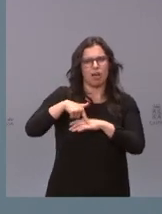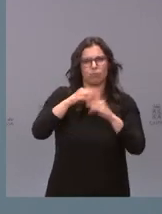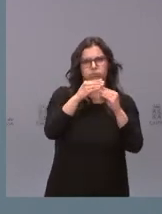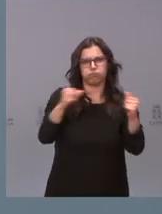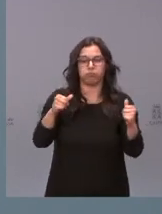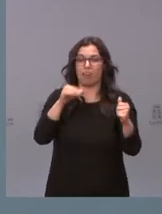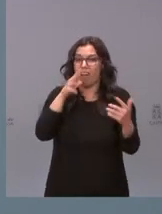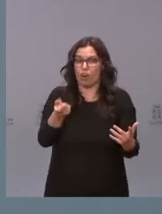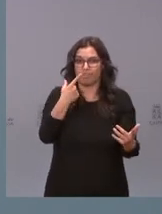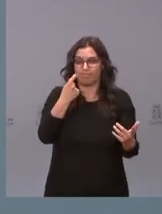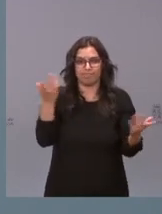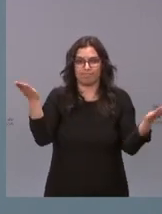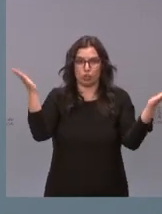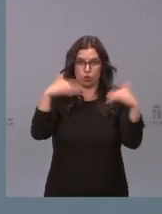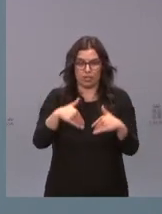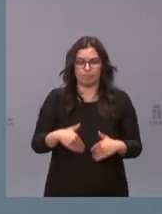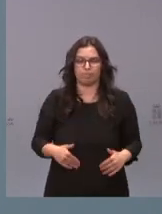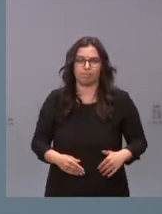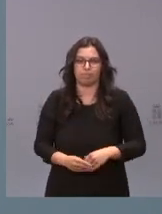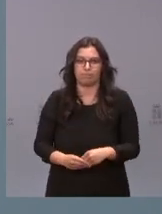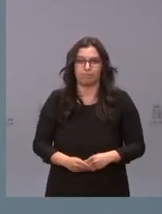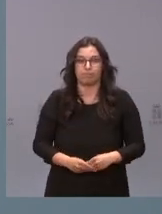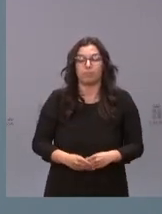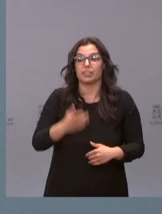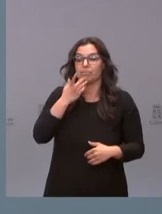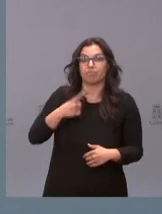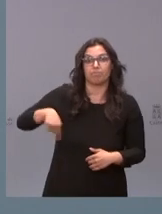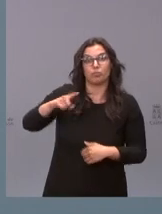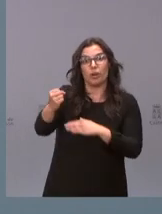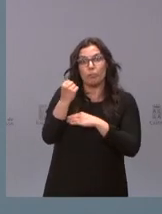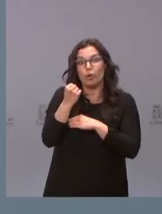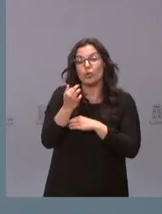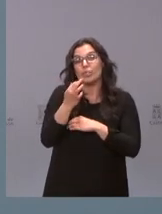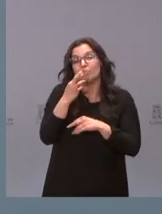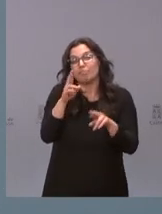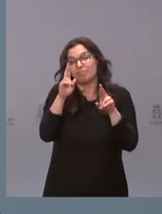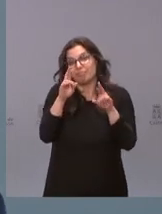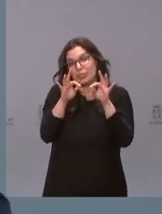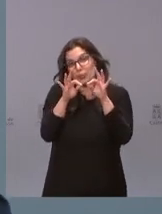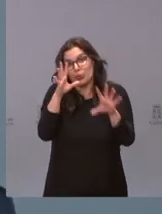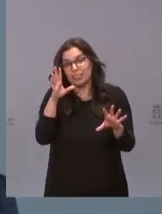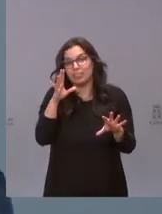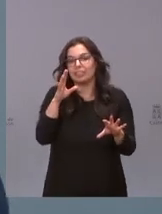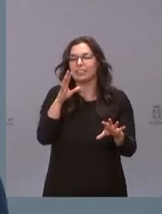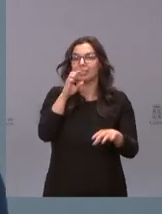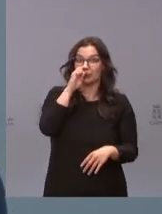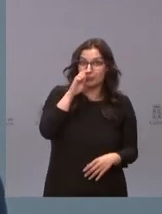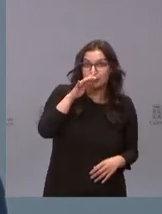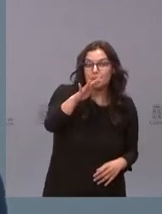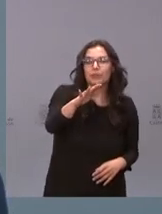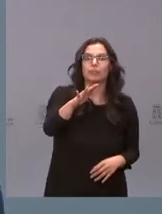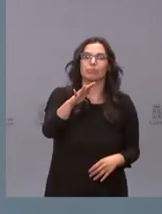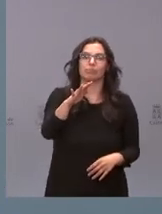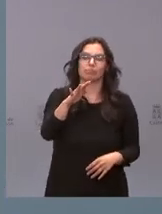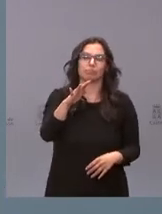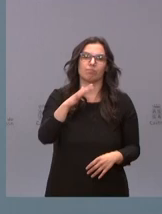existen fármacos eficaces. Con vuestro apoyo y con un poquito de suerte, en unos años podemos